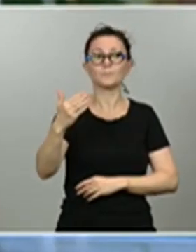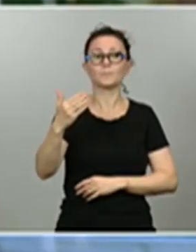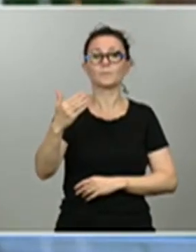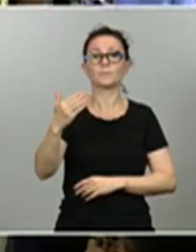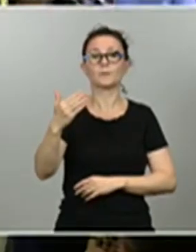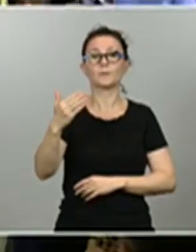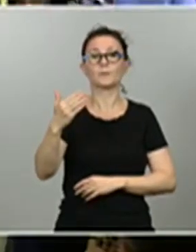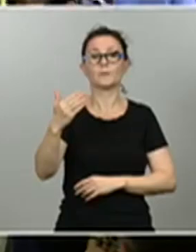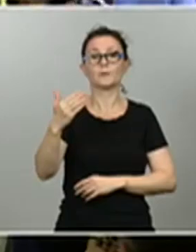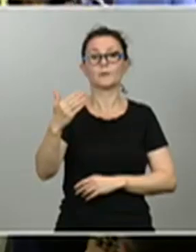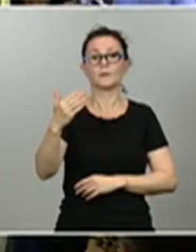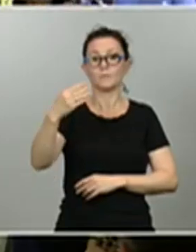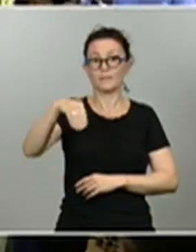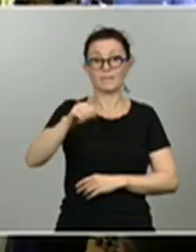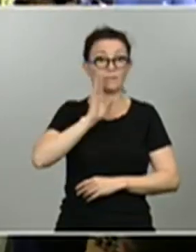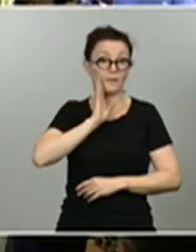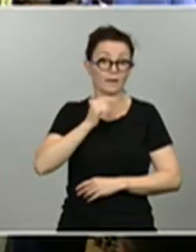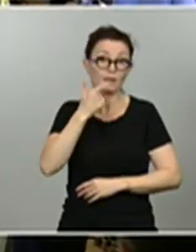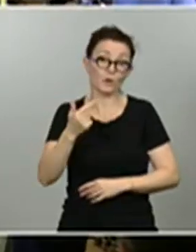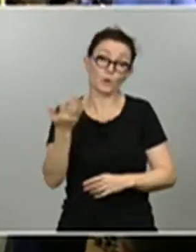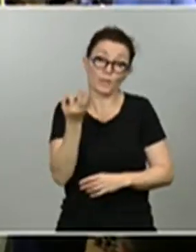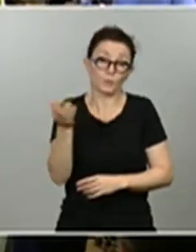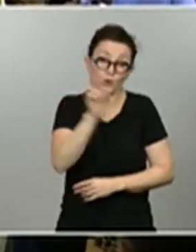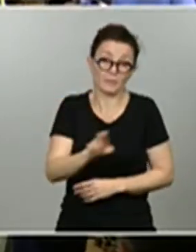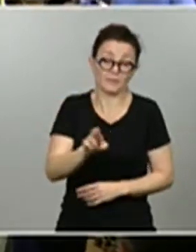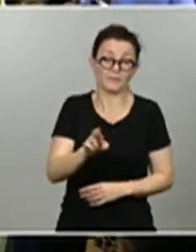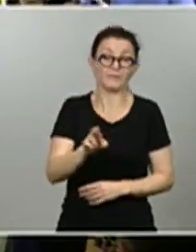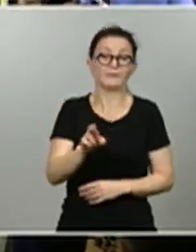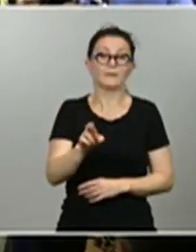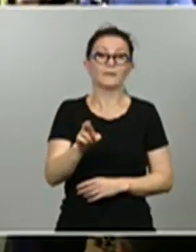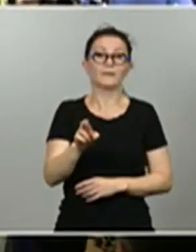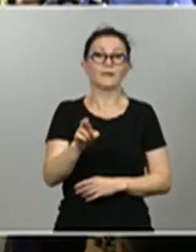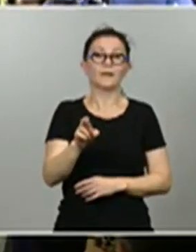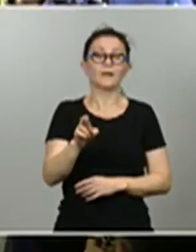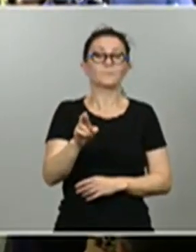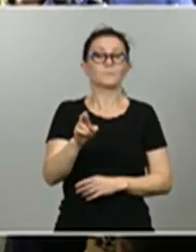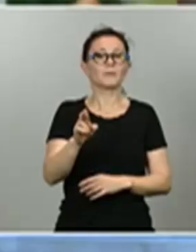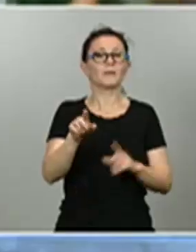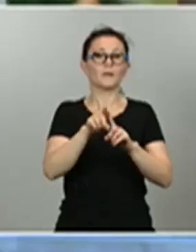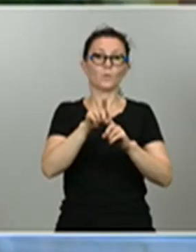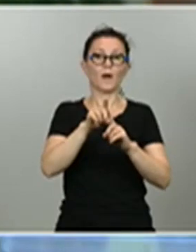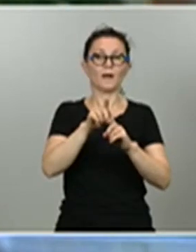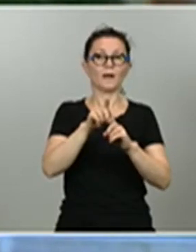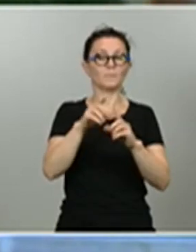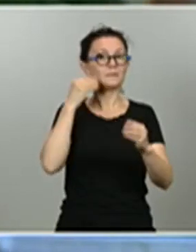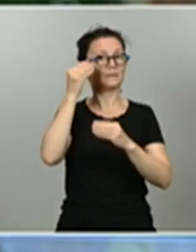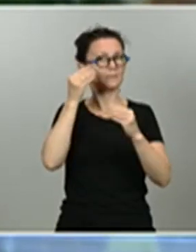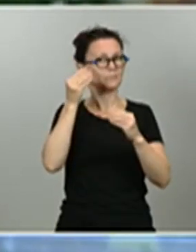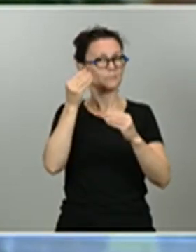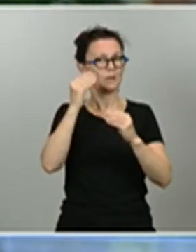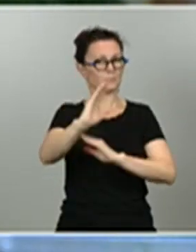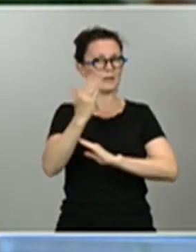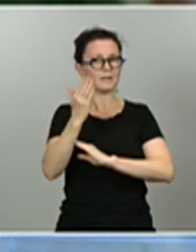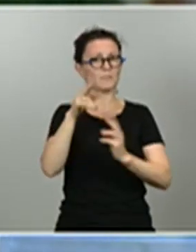presidente te lo he dicho antes, pero tengo que decirlo, no compartimos el planteamiento fiscal. Nosotros pensamos que